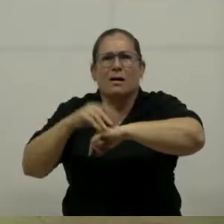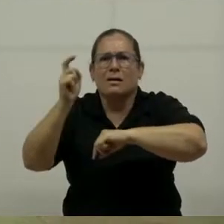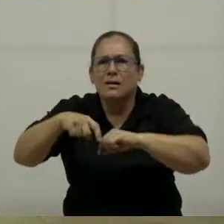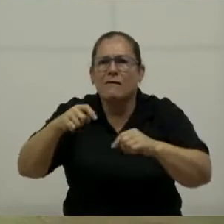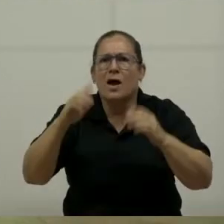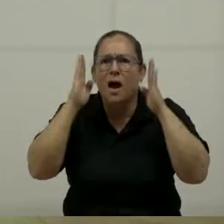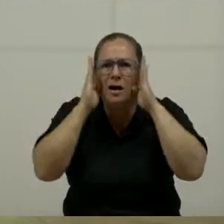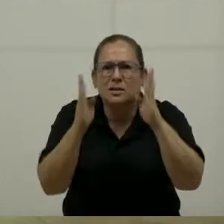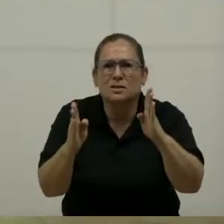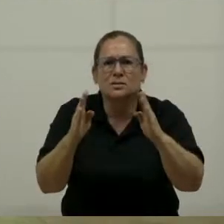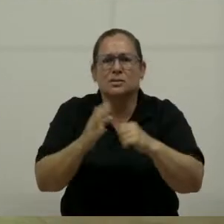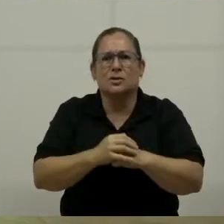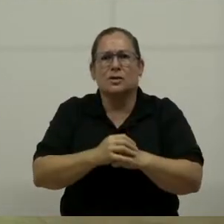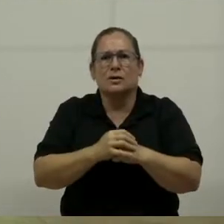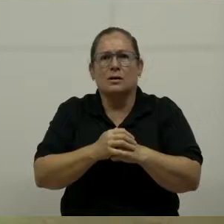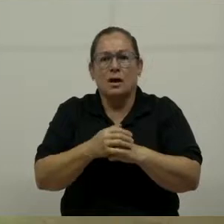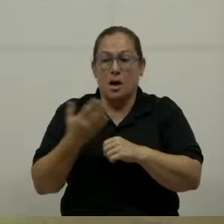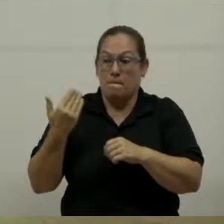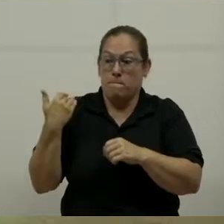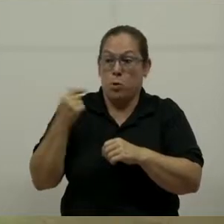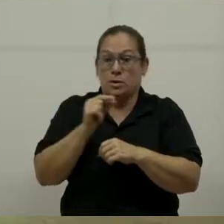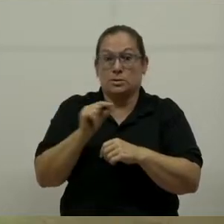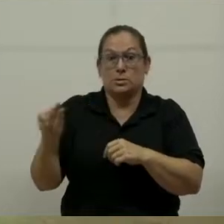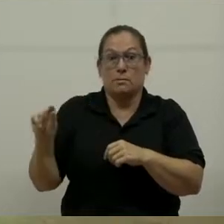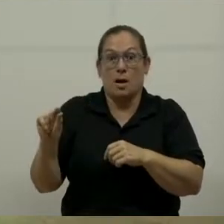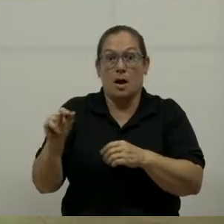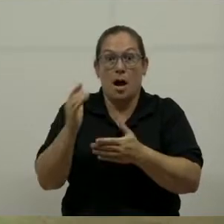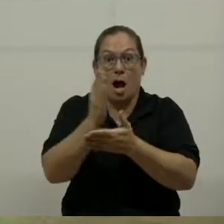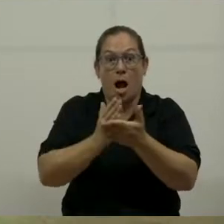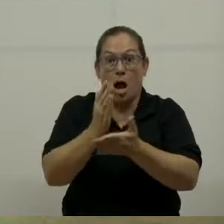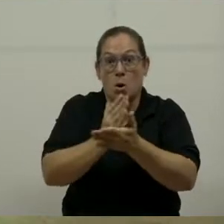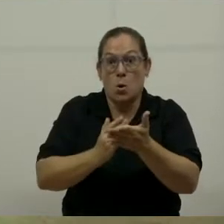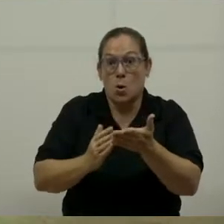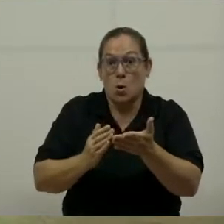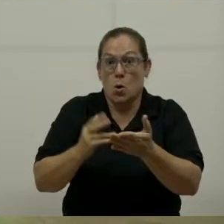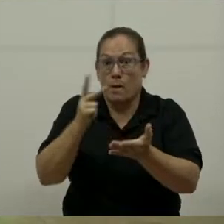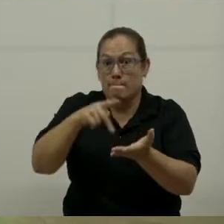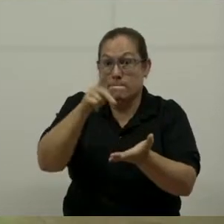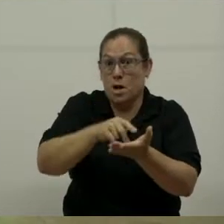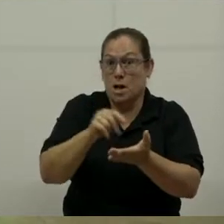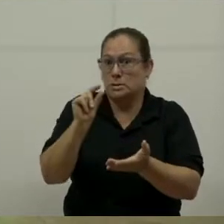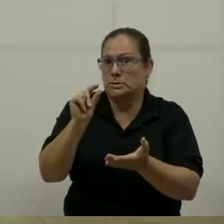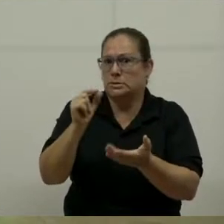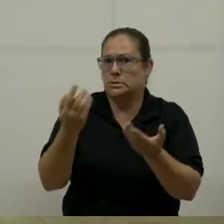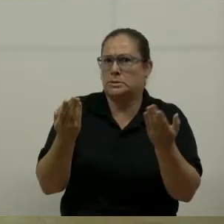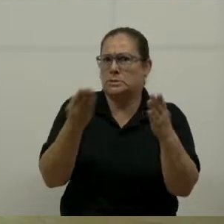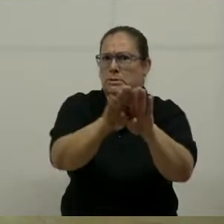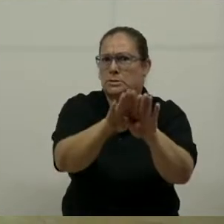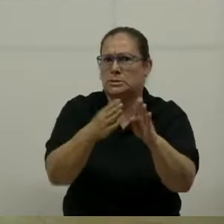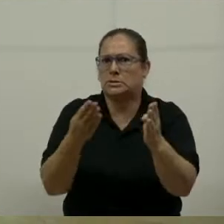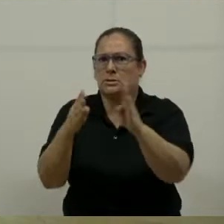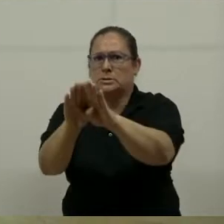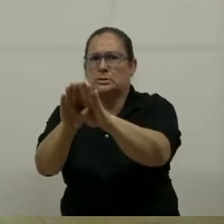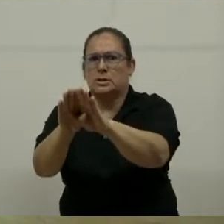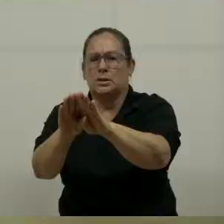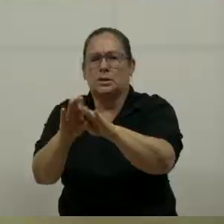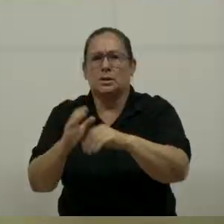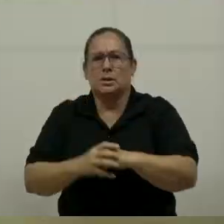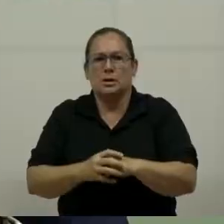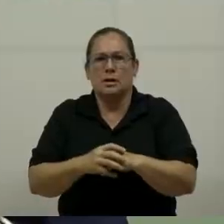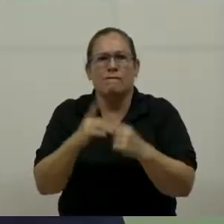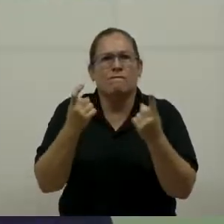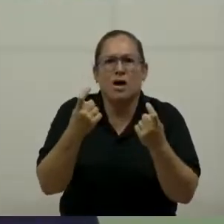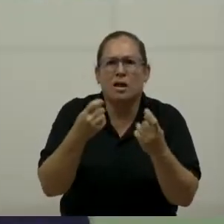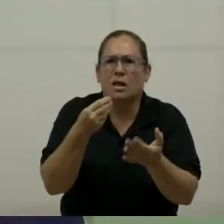no nos olvidemos de parques nacionales. Hace pocas semanas, varios parques estuvieron a punto de cerrar. ¿Verdad? Porque las condiciones en las que están, la falta de